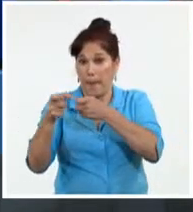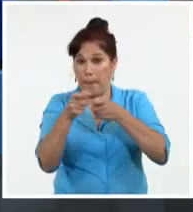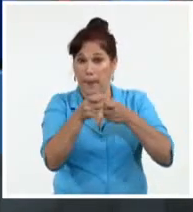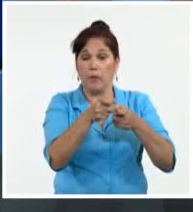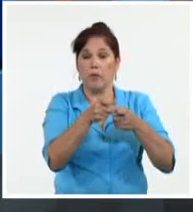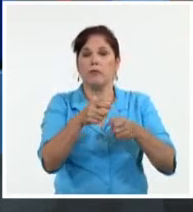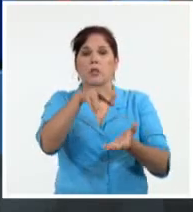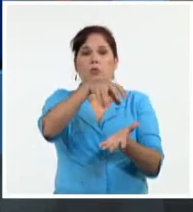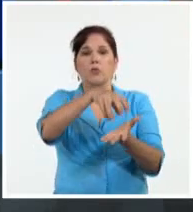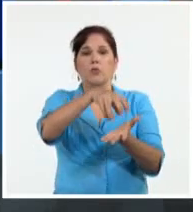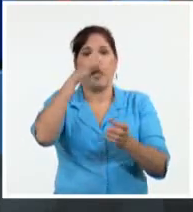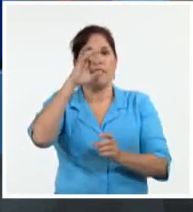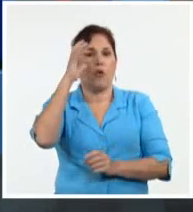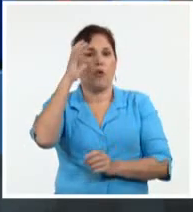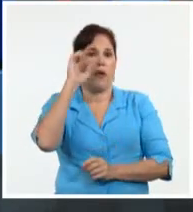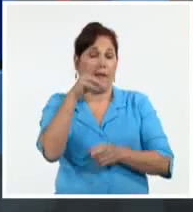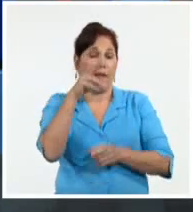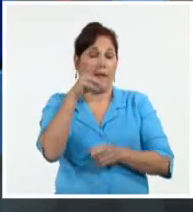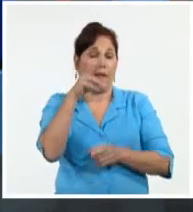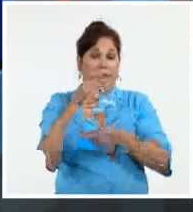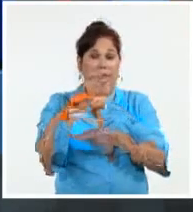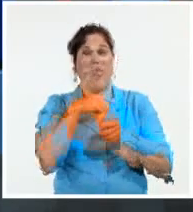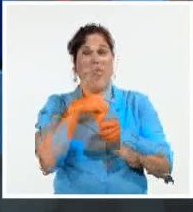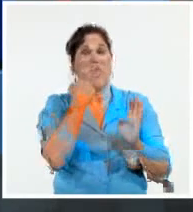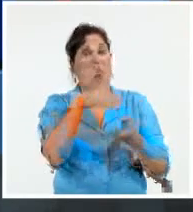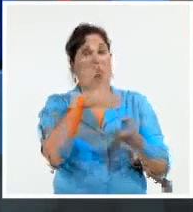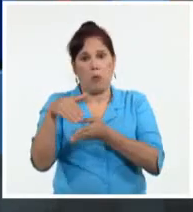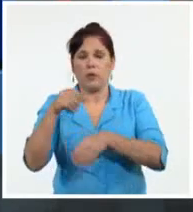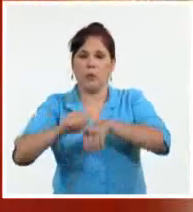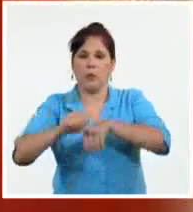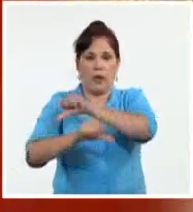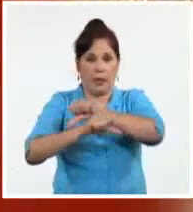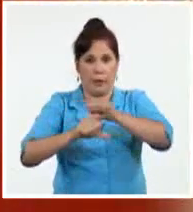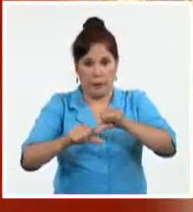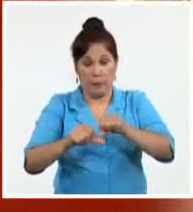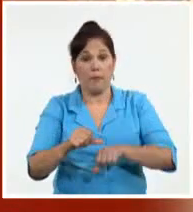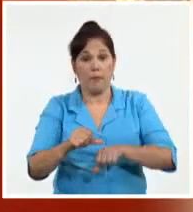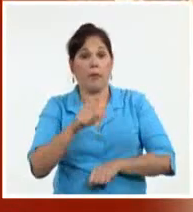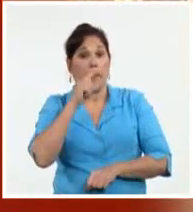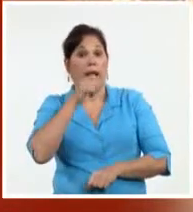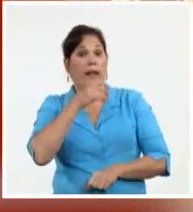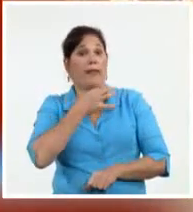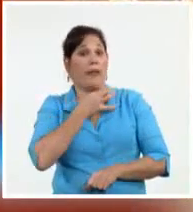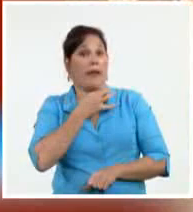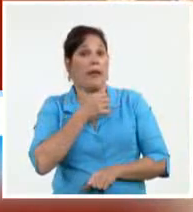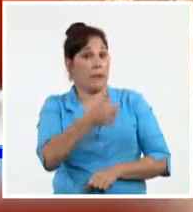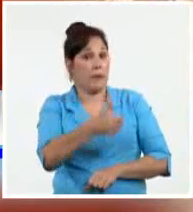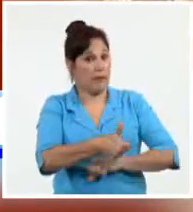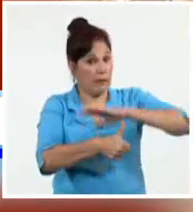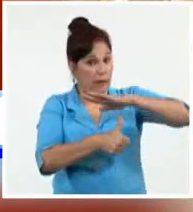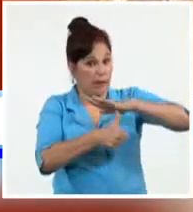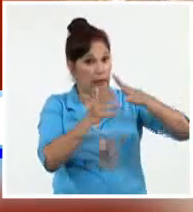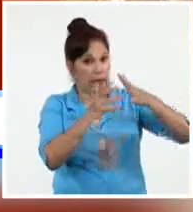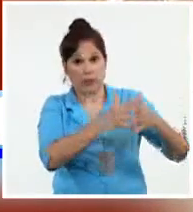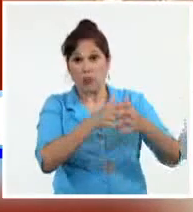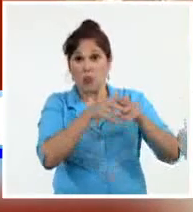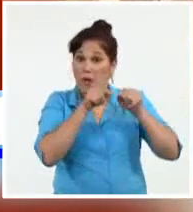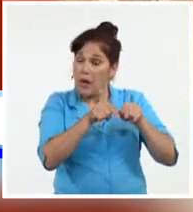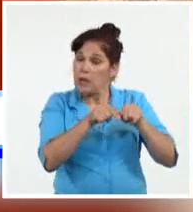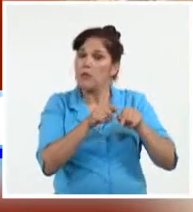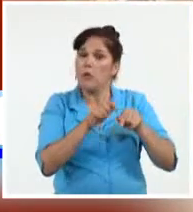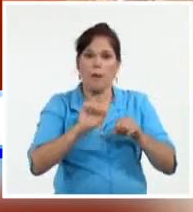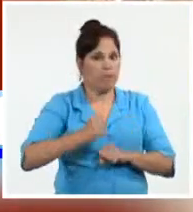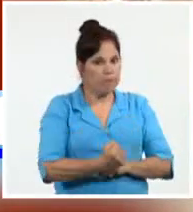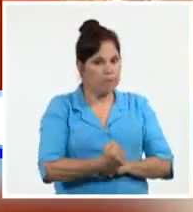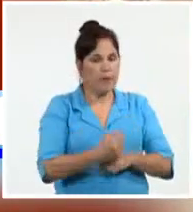California con al menos tres tiroteos que dejaron varios muertos y heridos. El mandatario señaló que el enfrentamiento al porte de armas requiere una acción más